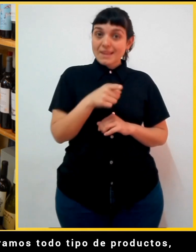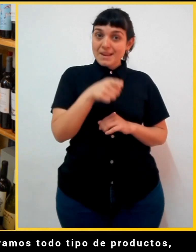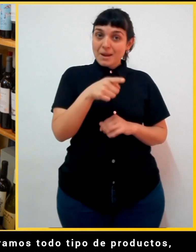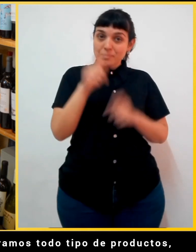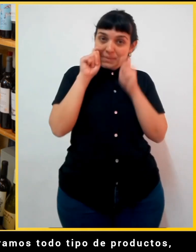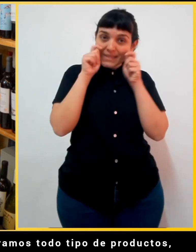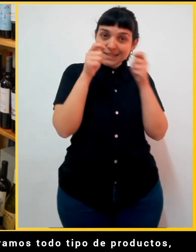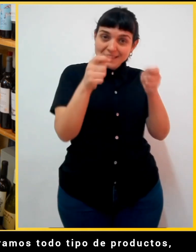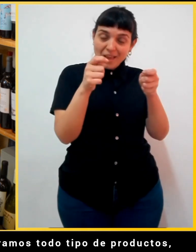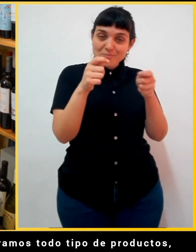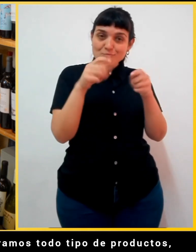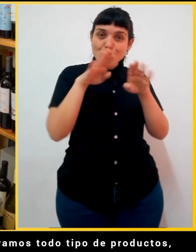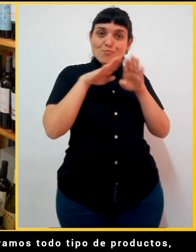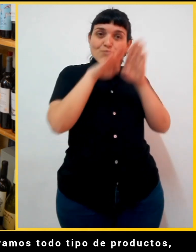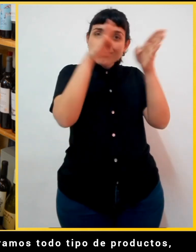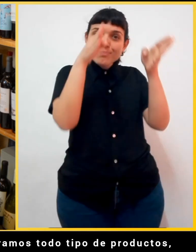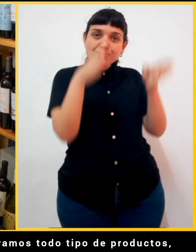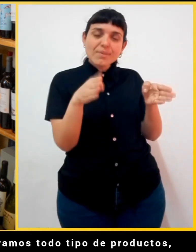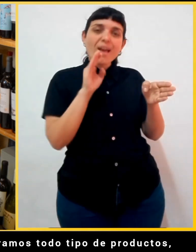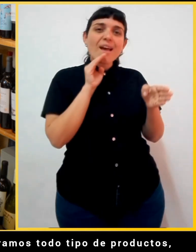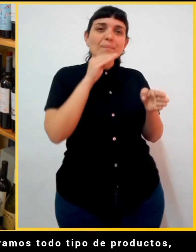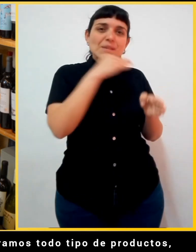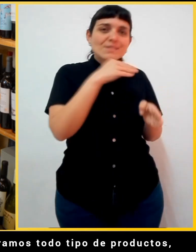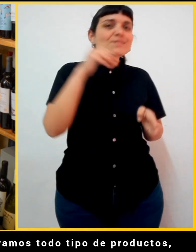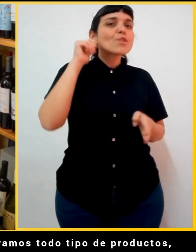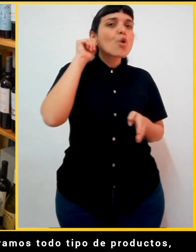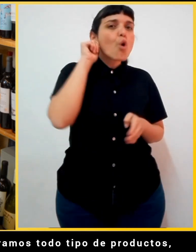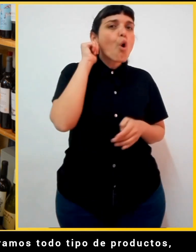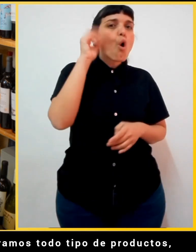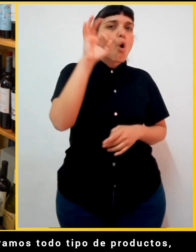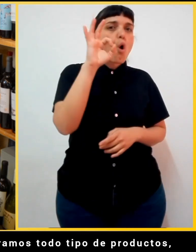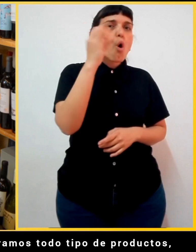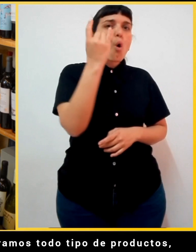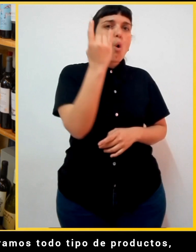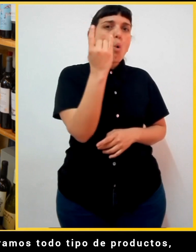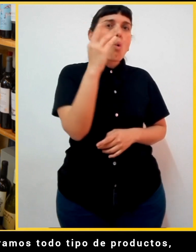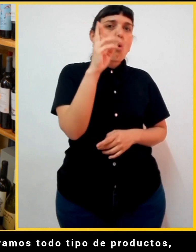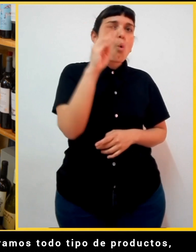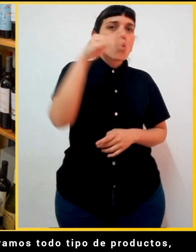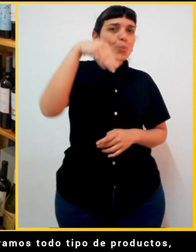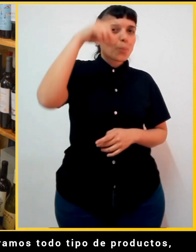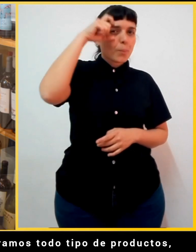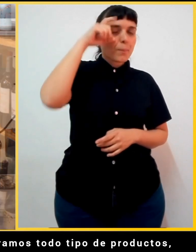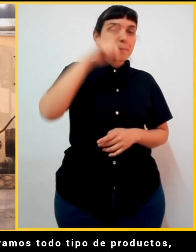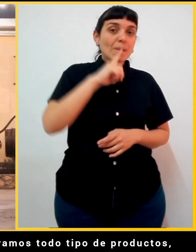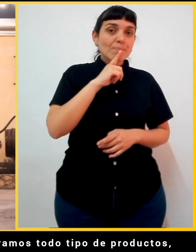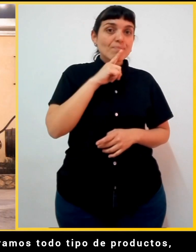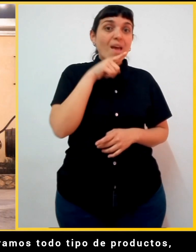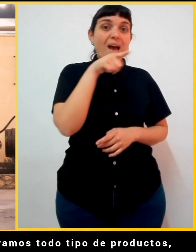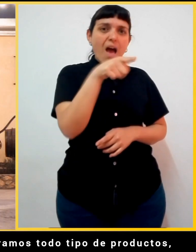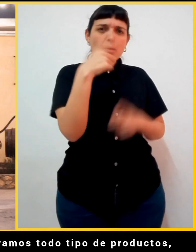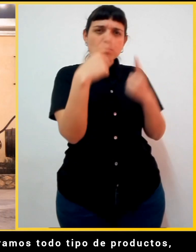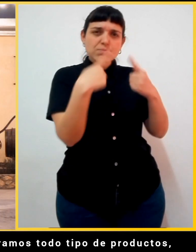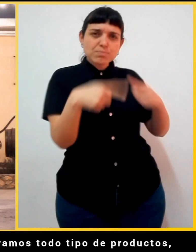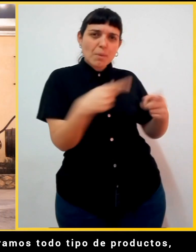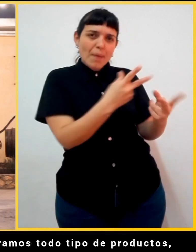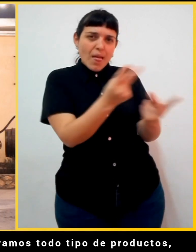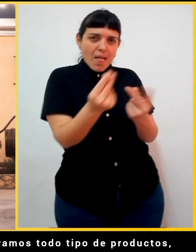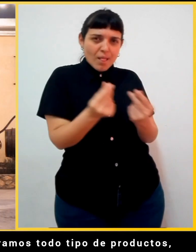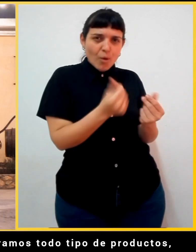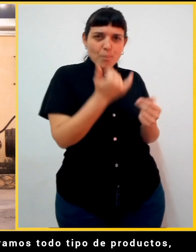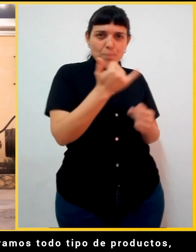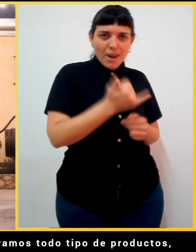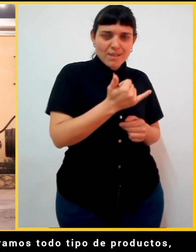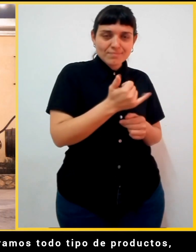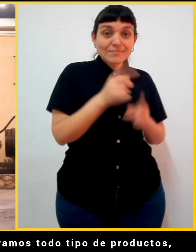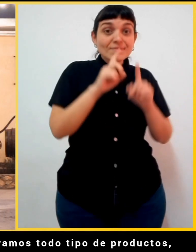Visitamos el almacén gourmet, donde encontramos todo tipo de productos y cerramos